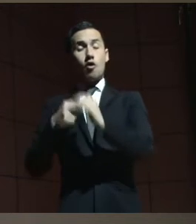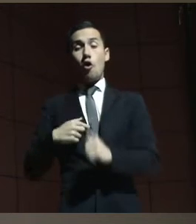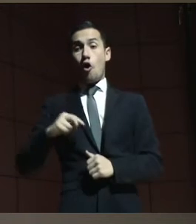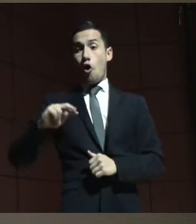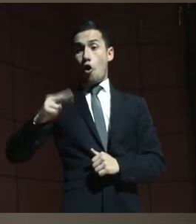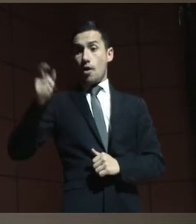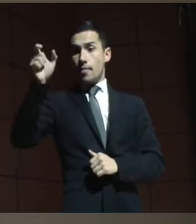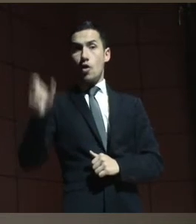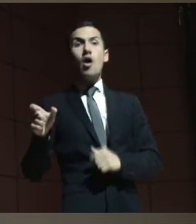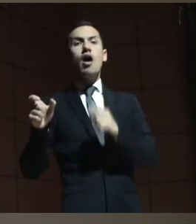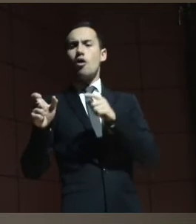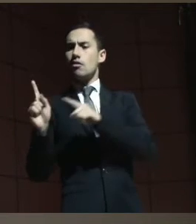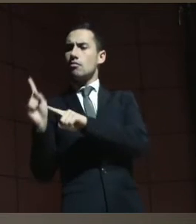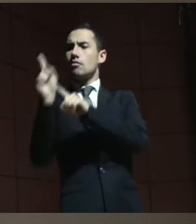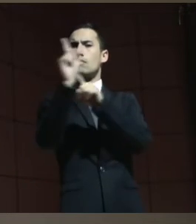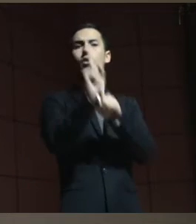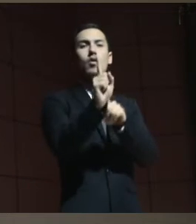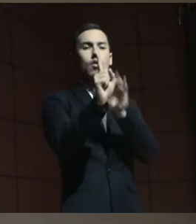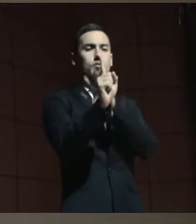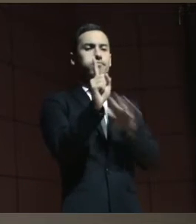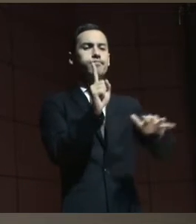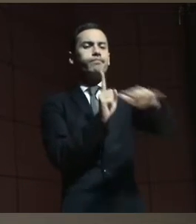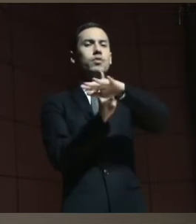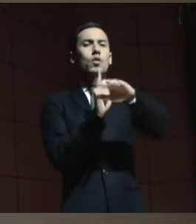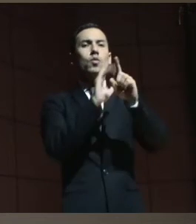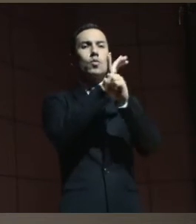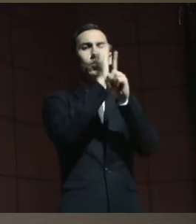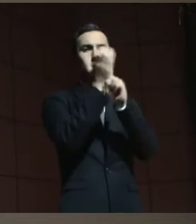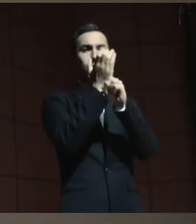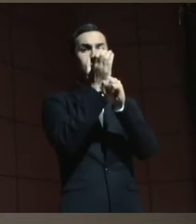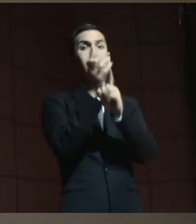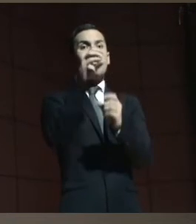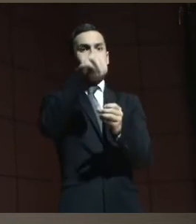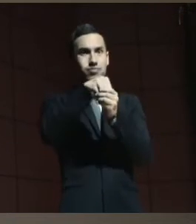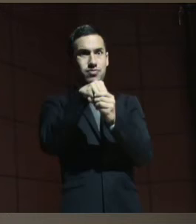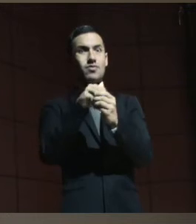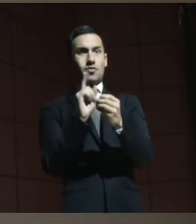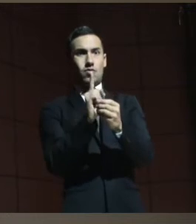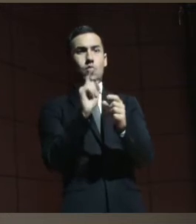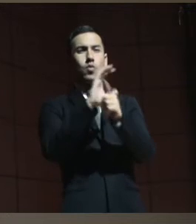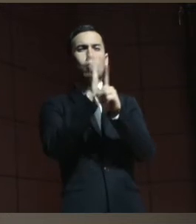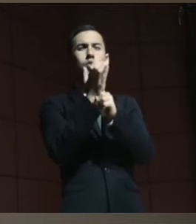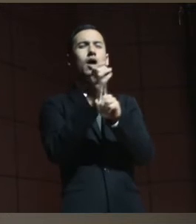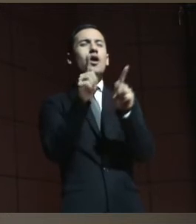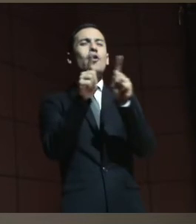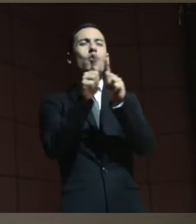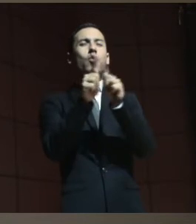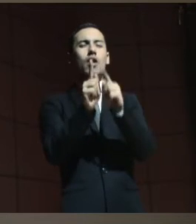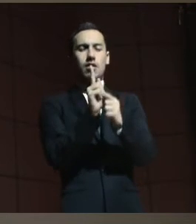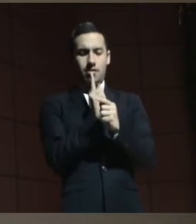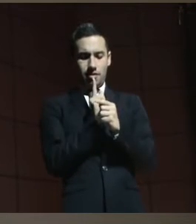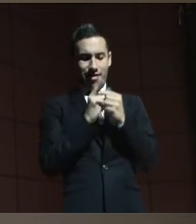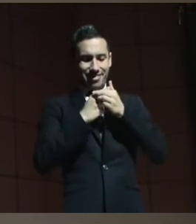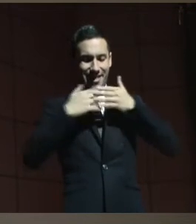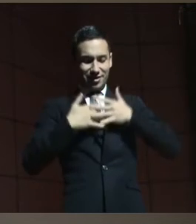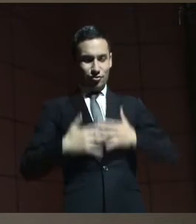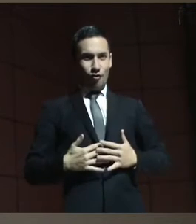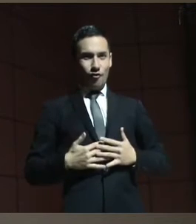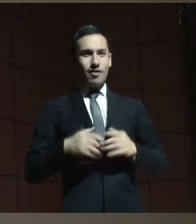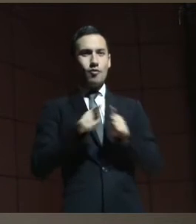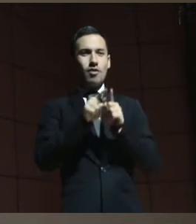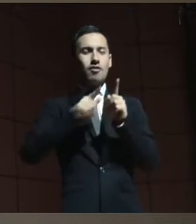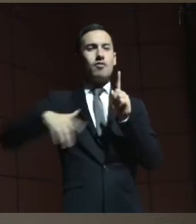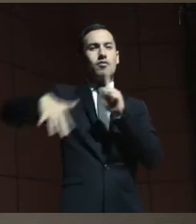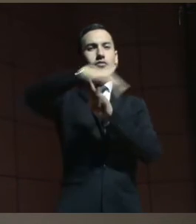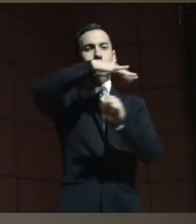presente en un conjunto cultural y se ilumina por este conjunto, como un texto por su contexto. La